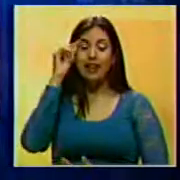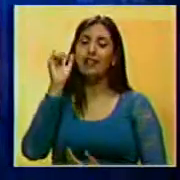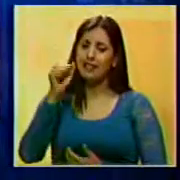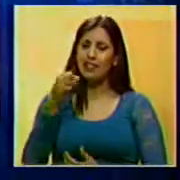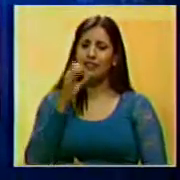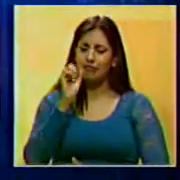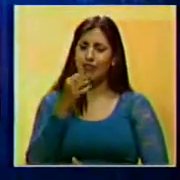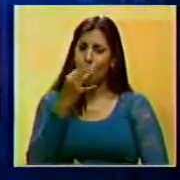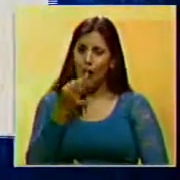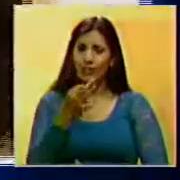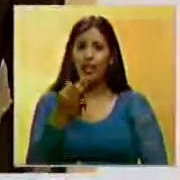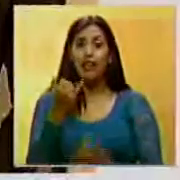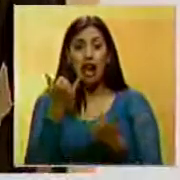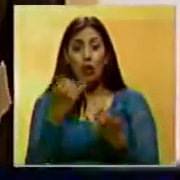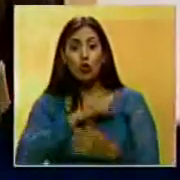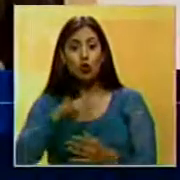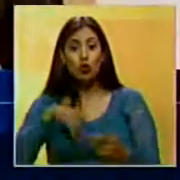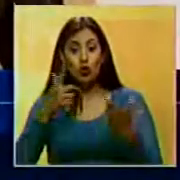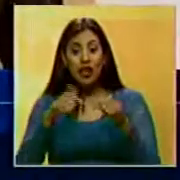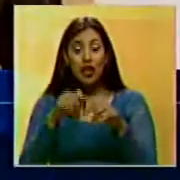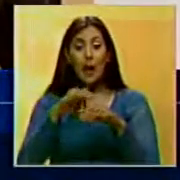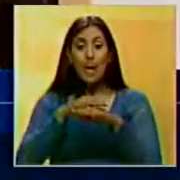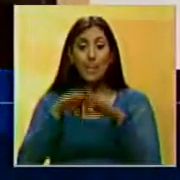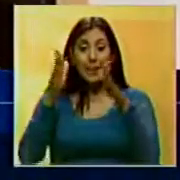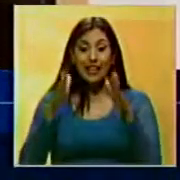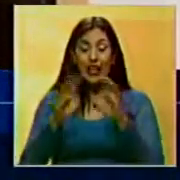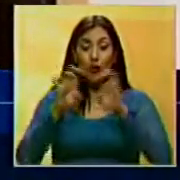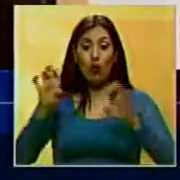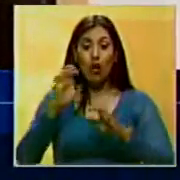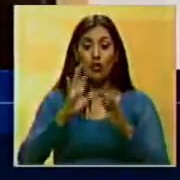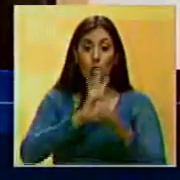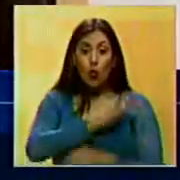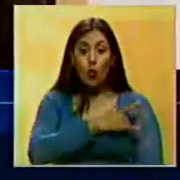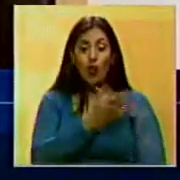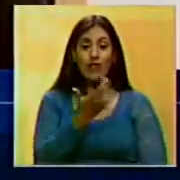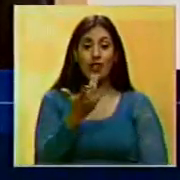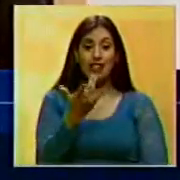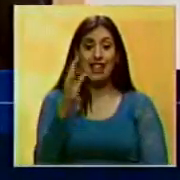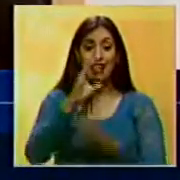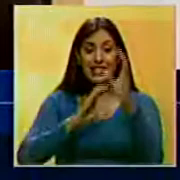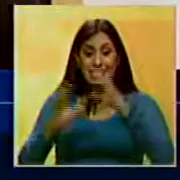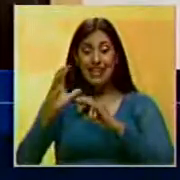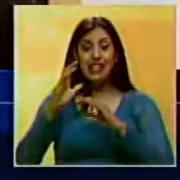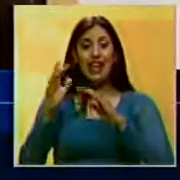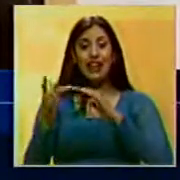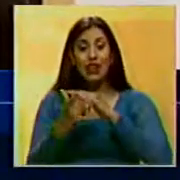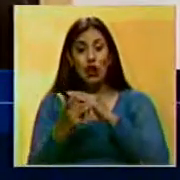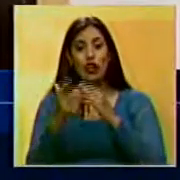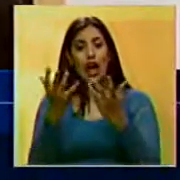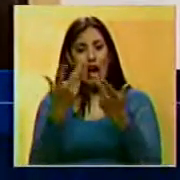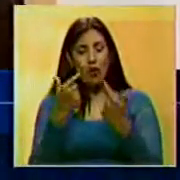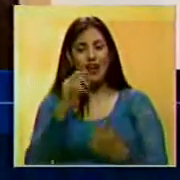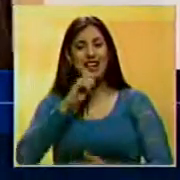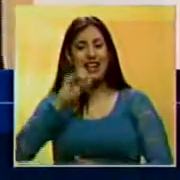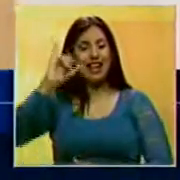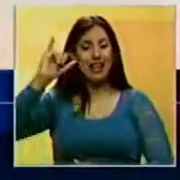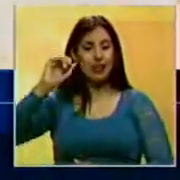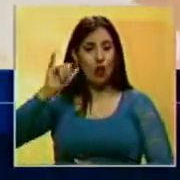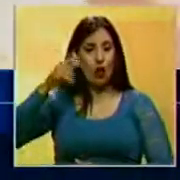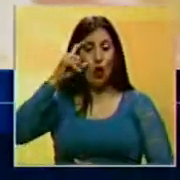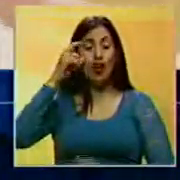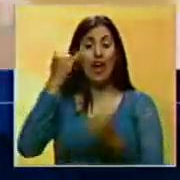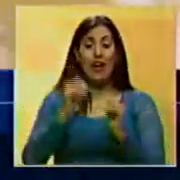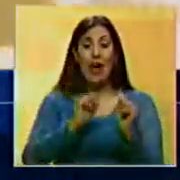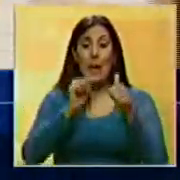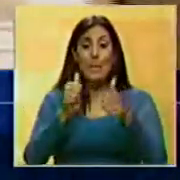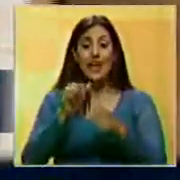efecto, vendría en nuestro, nos encontramos acá en el Ministerio de Educación Superior y Ciencia y Tecnología, donde el titular de este despacho, Jorge Arreaza, acaba de denunciar